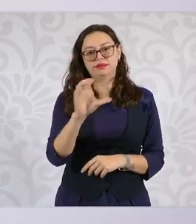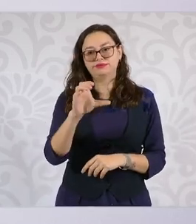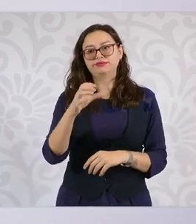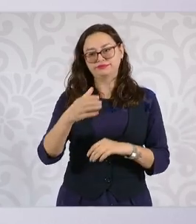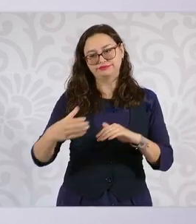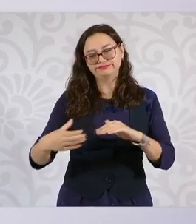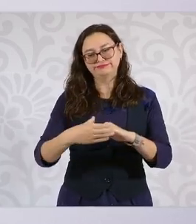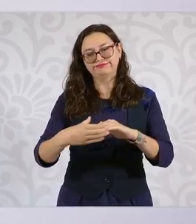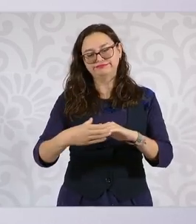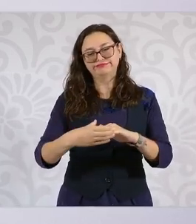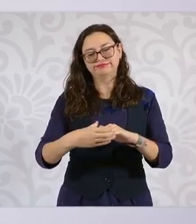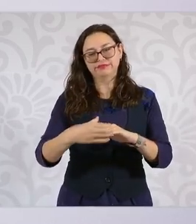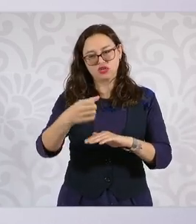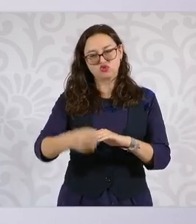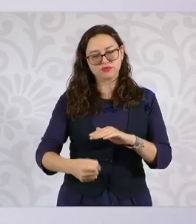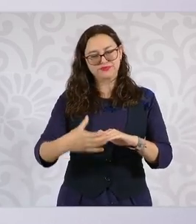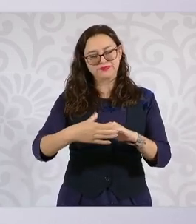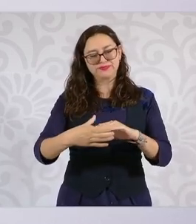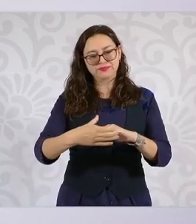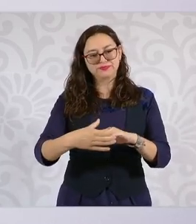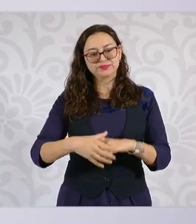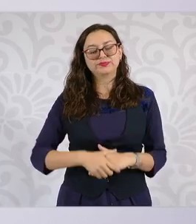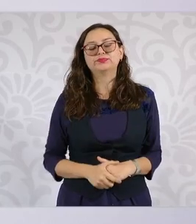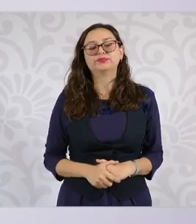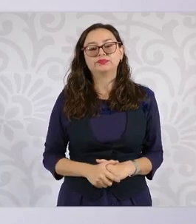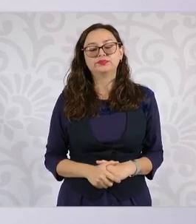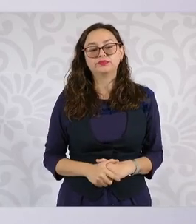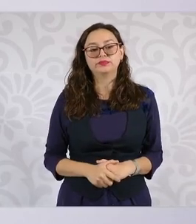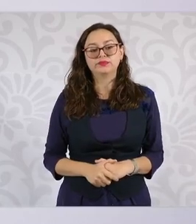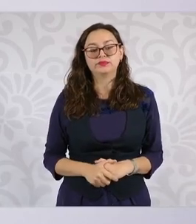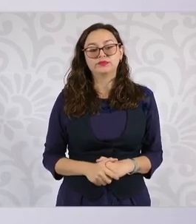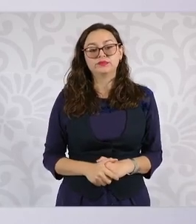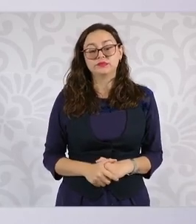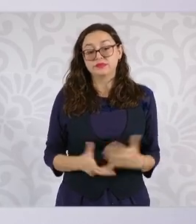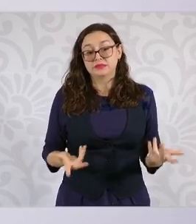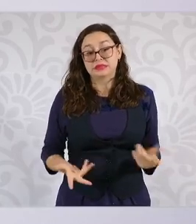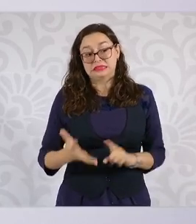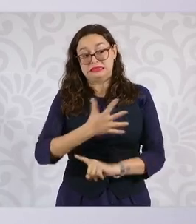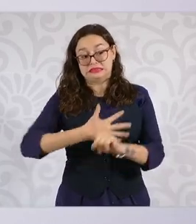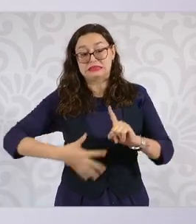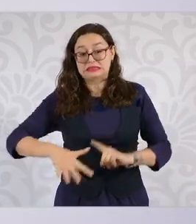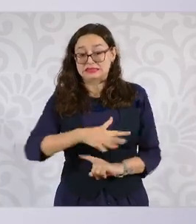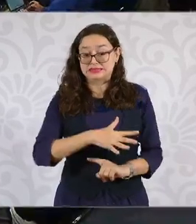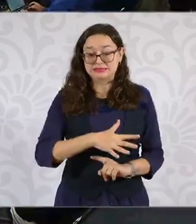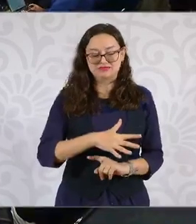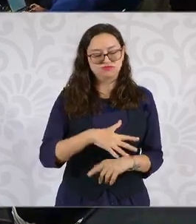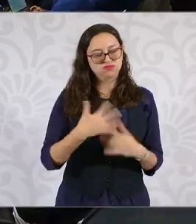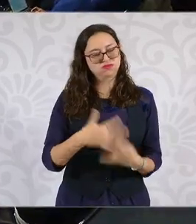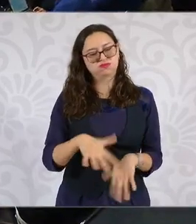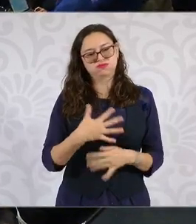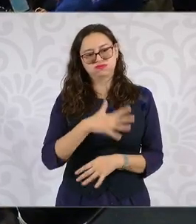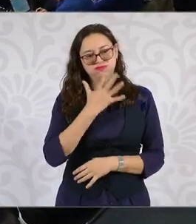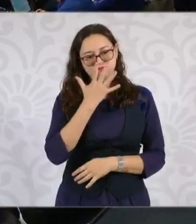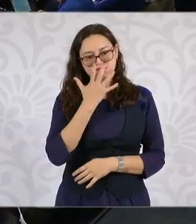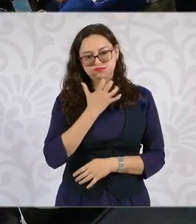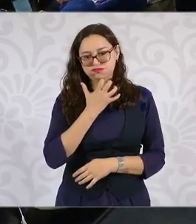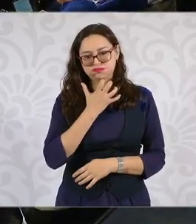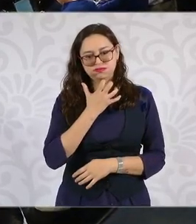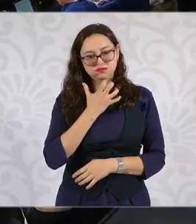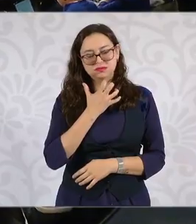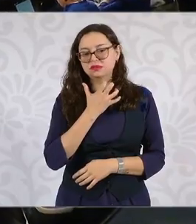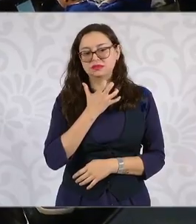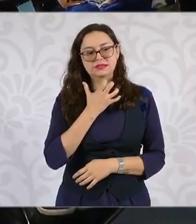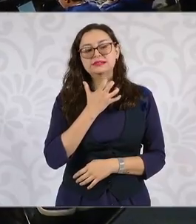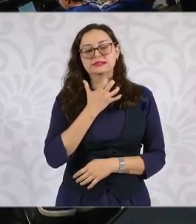a Los Cabos hay una realidad muy triste que el presidente López